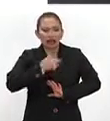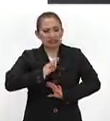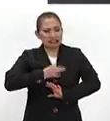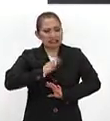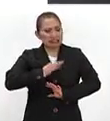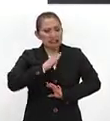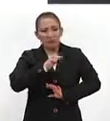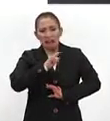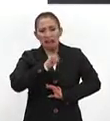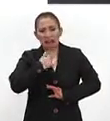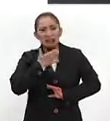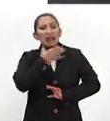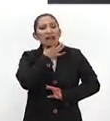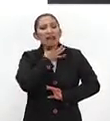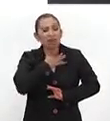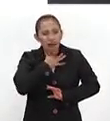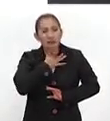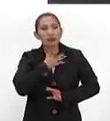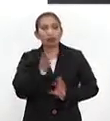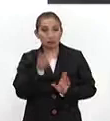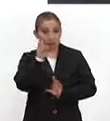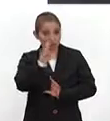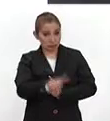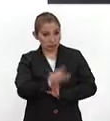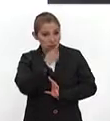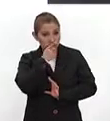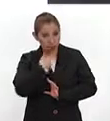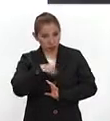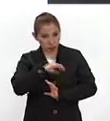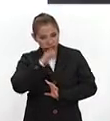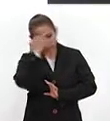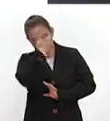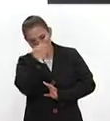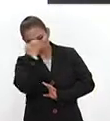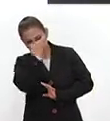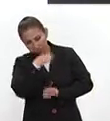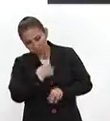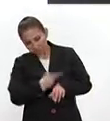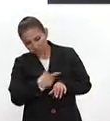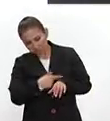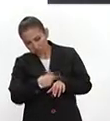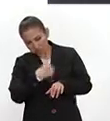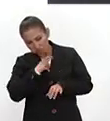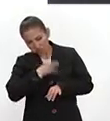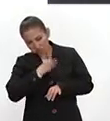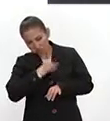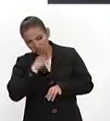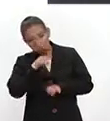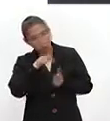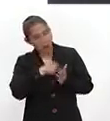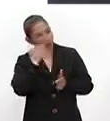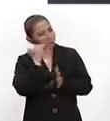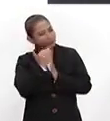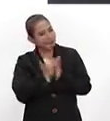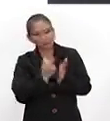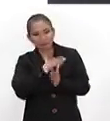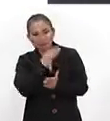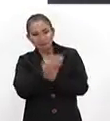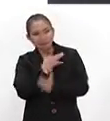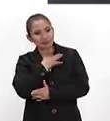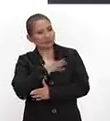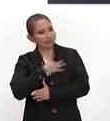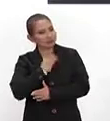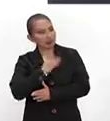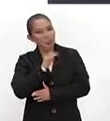infección bacteriana a nivel de garganta. Y déjenme decirles que nosotros como especialistas en enfermedades infecciosas, el lugar que menos frecuentemente da una